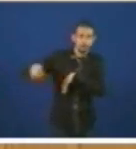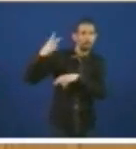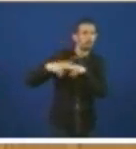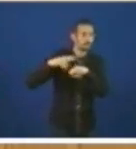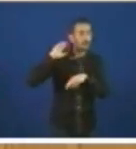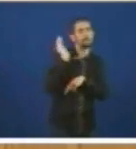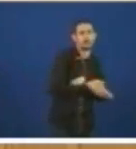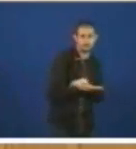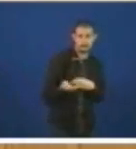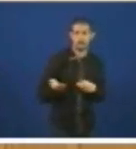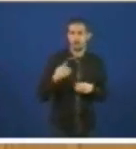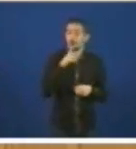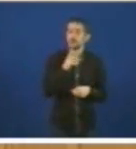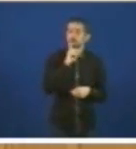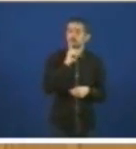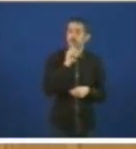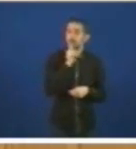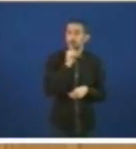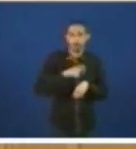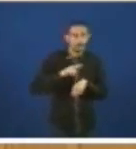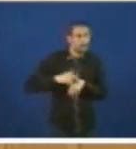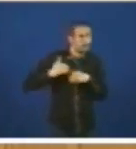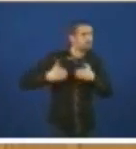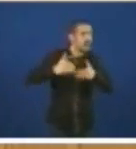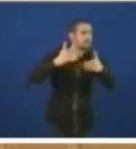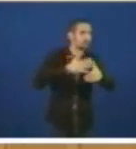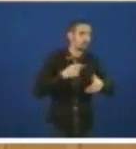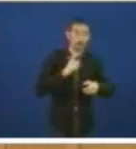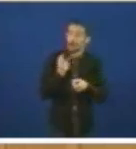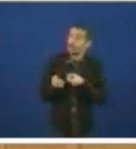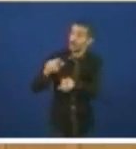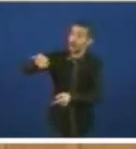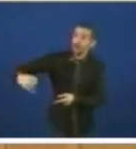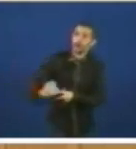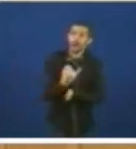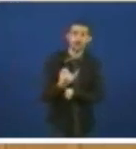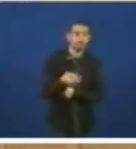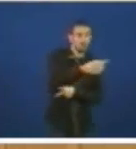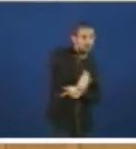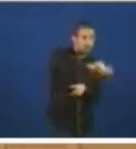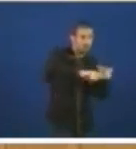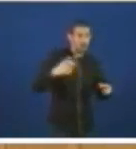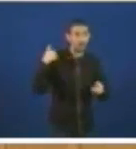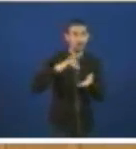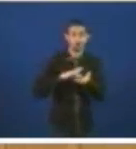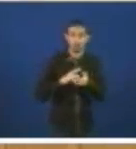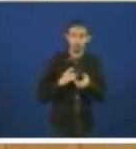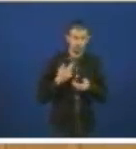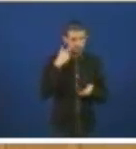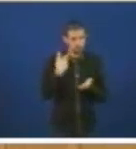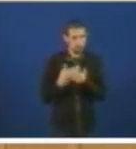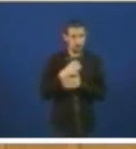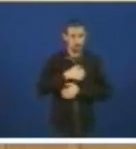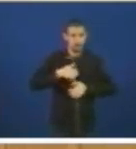tampouco vou empregar todo o tempo non quero cansar a impaciencia que xa moxaba outro día porque tamén estou impaciente